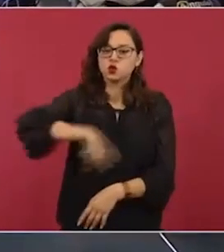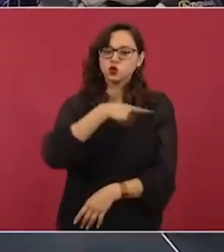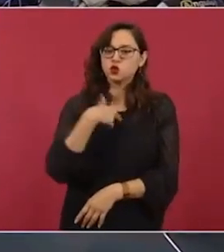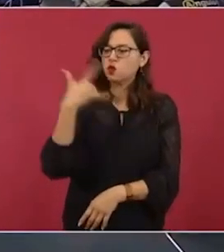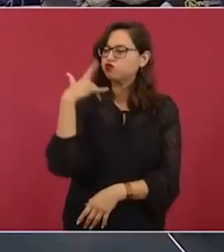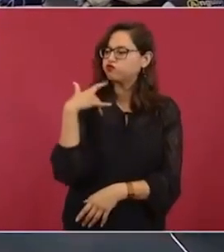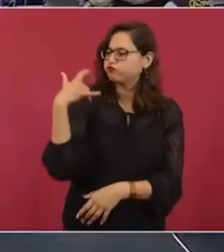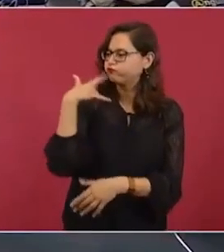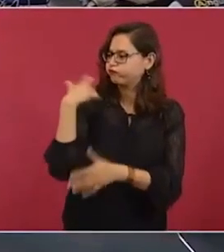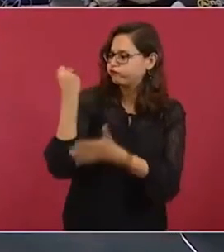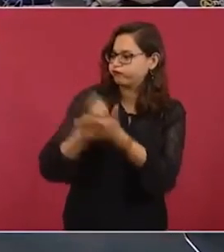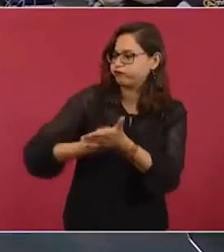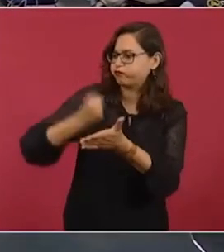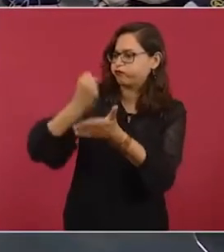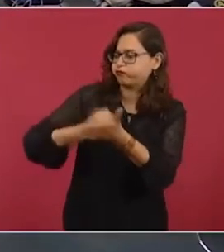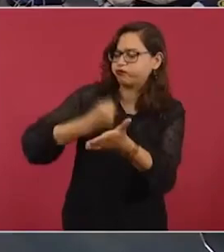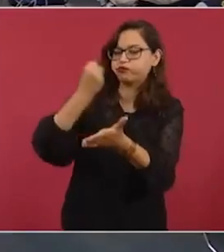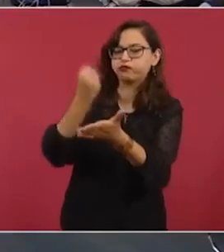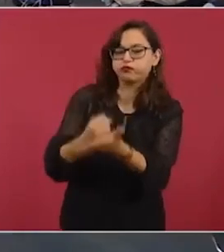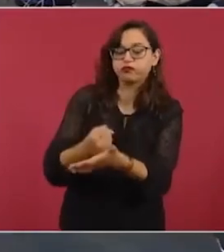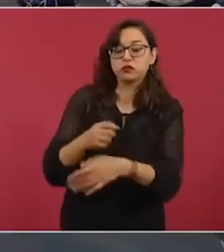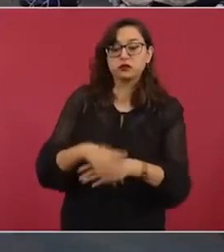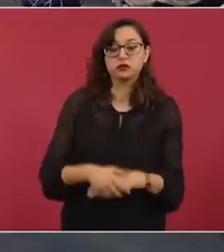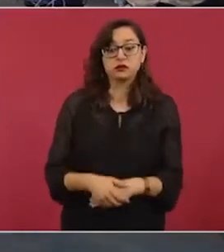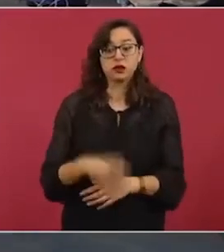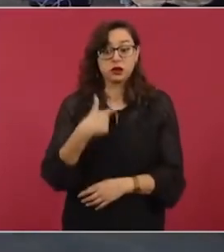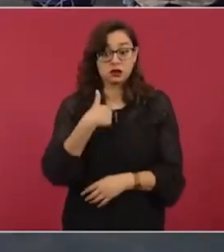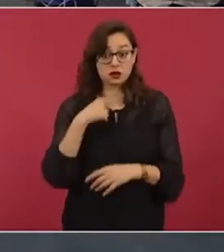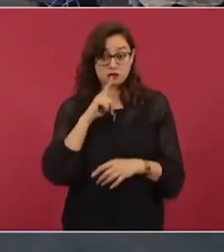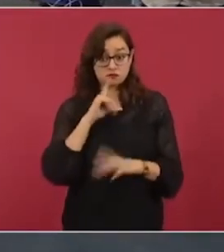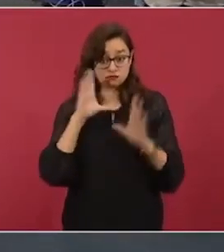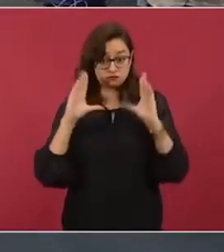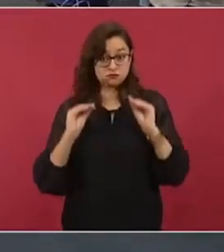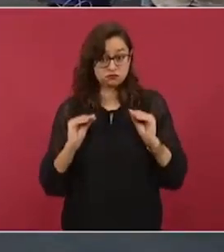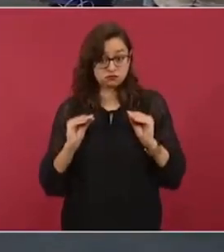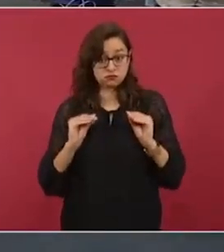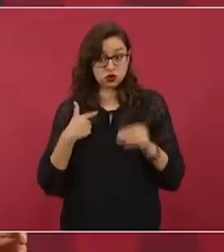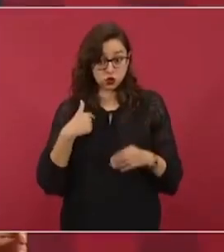Entonces, ni modo que me quede callado,